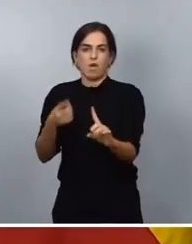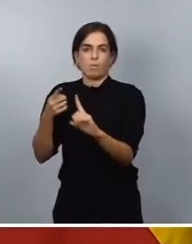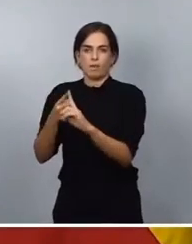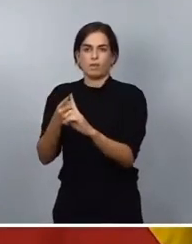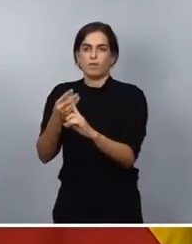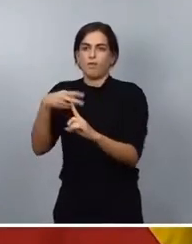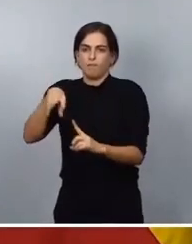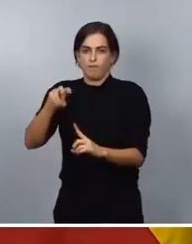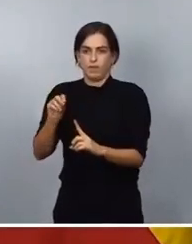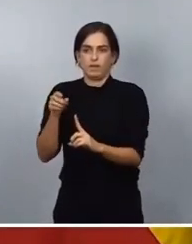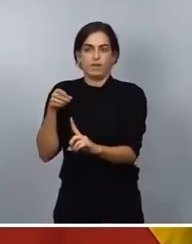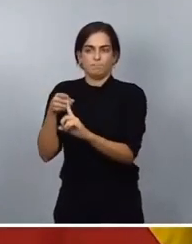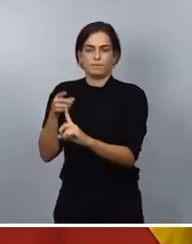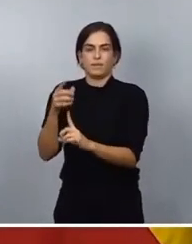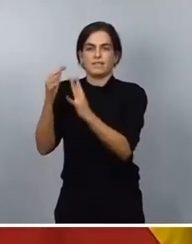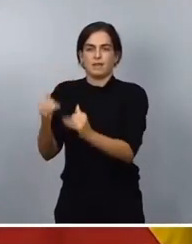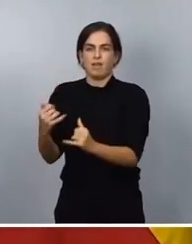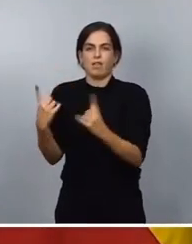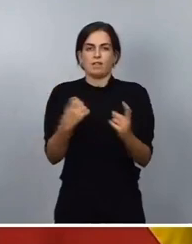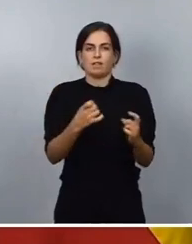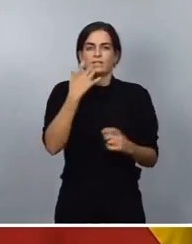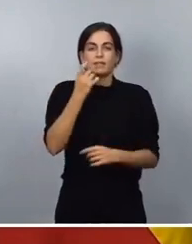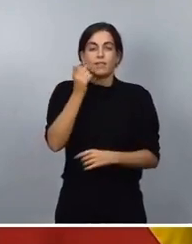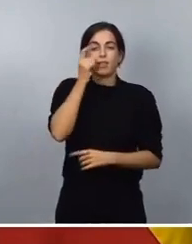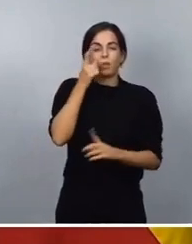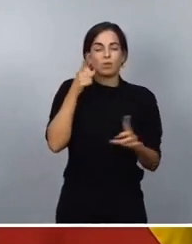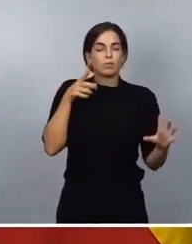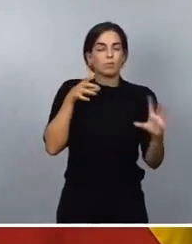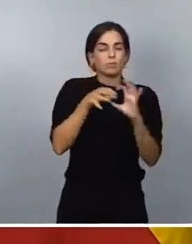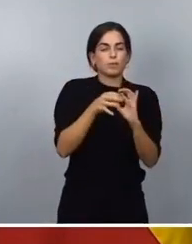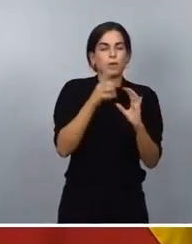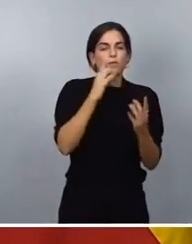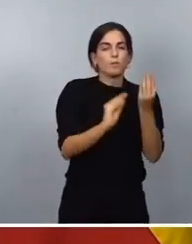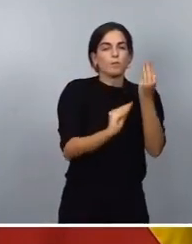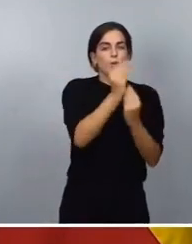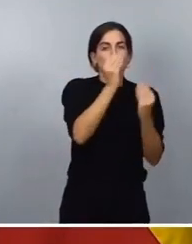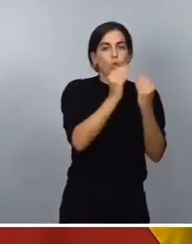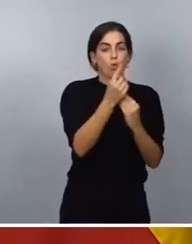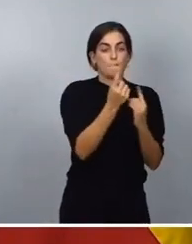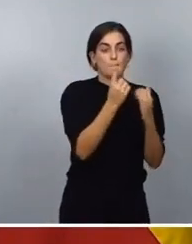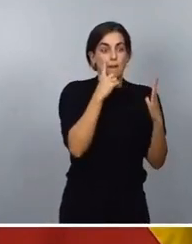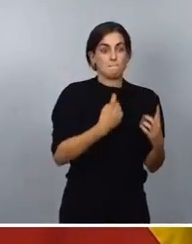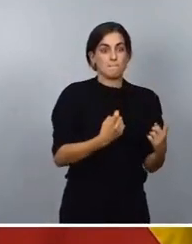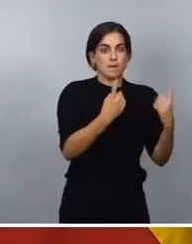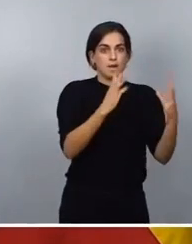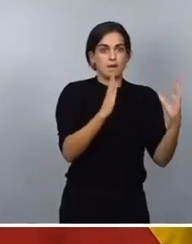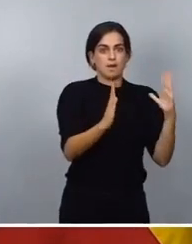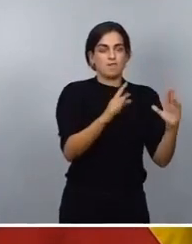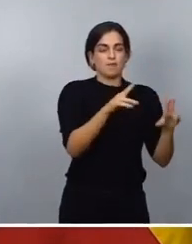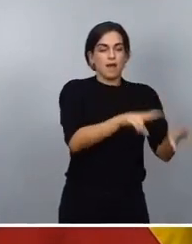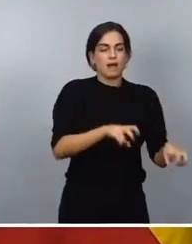lo que se refiere a la producción primaria, agricultores y ganaderos y primera